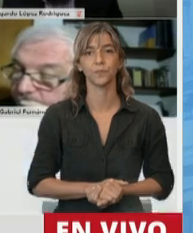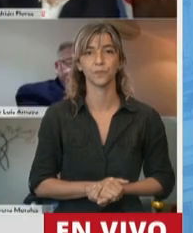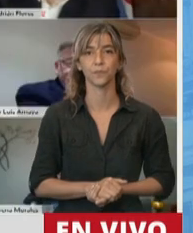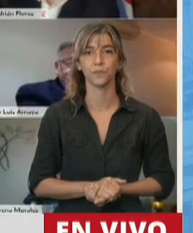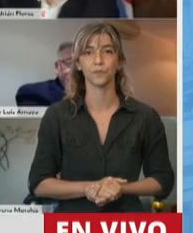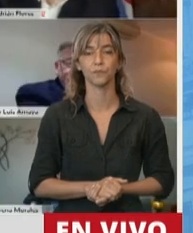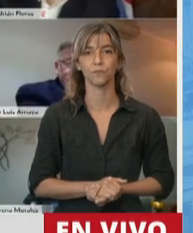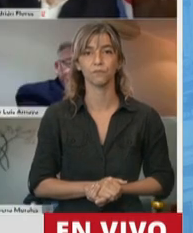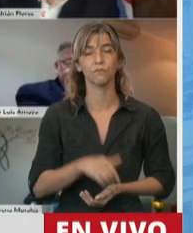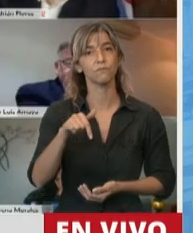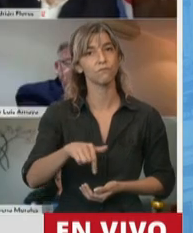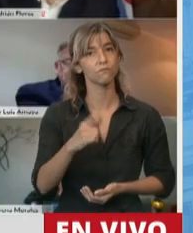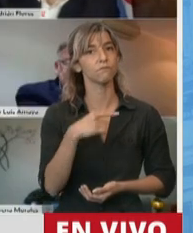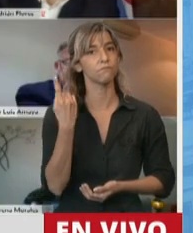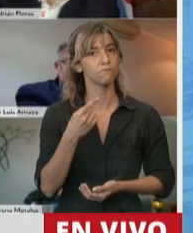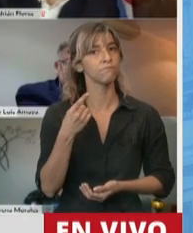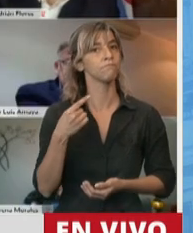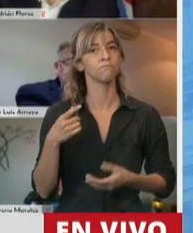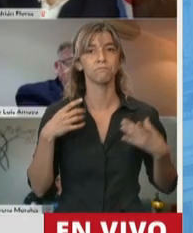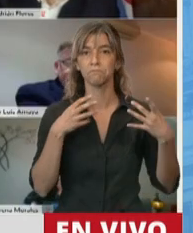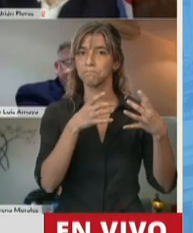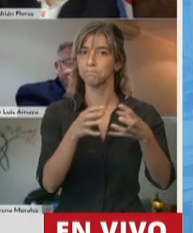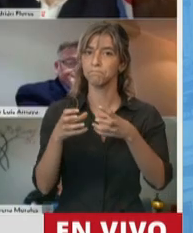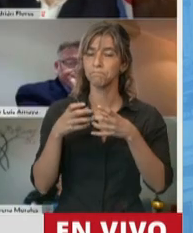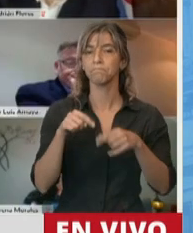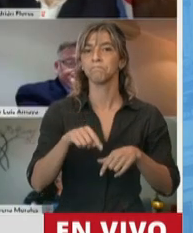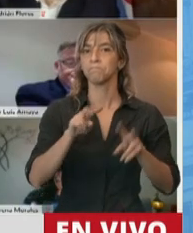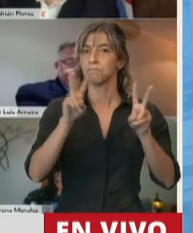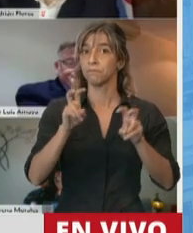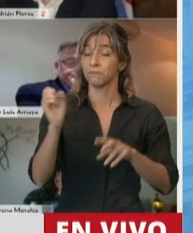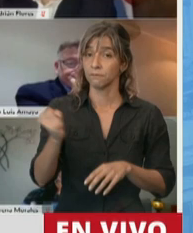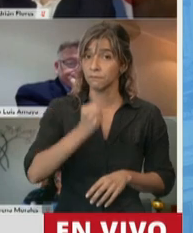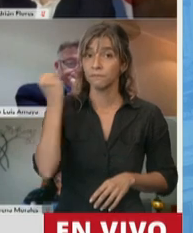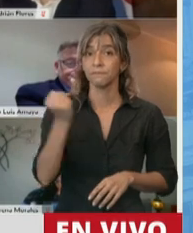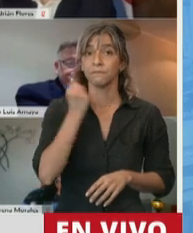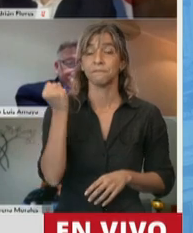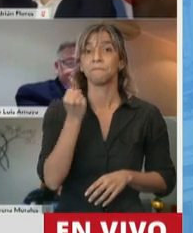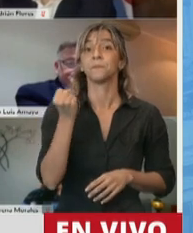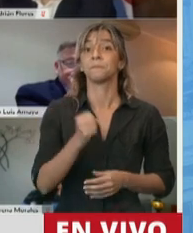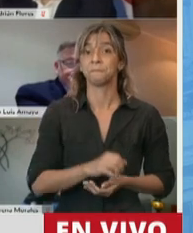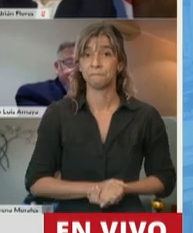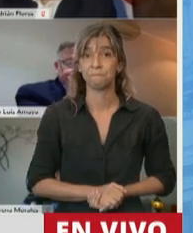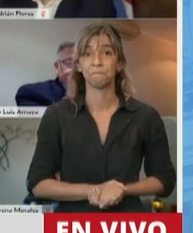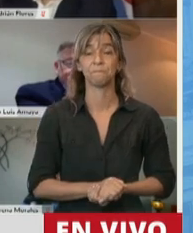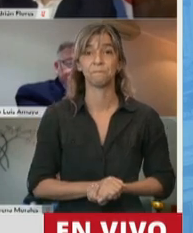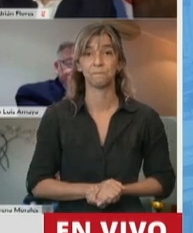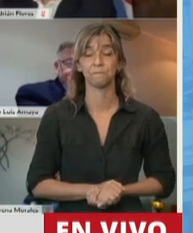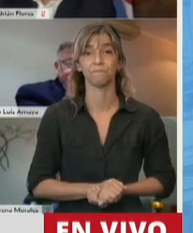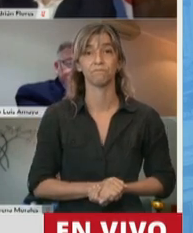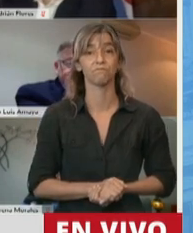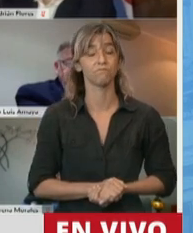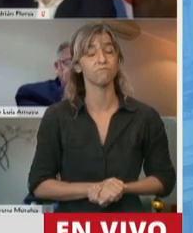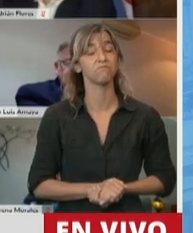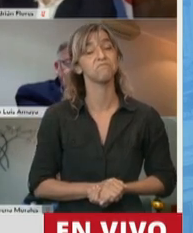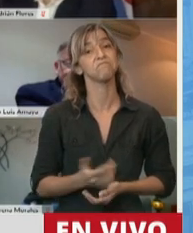Nos permiten hoy estar discutiendo un tema tan importante como este. La verdad que